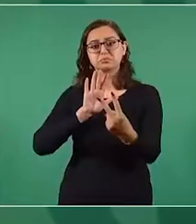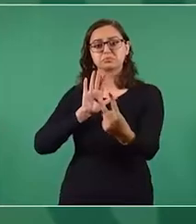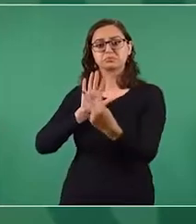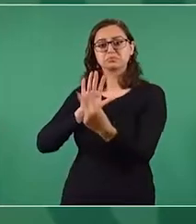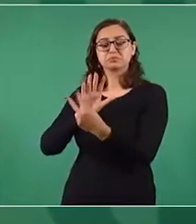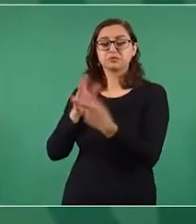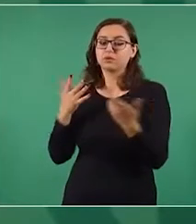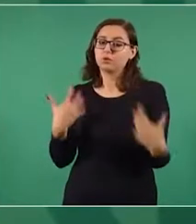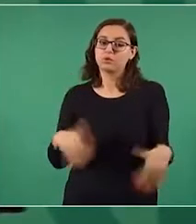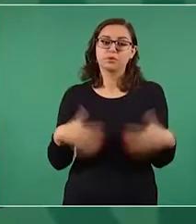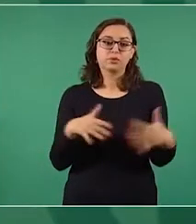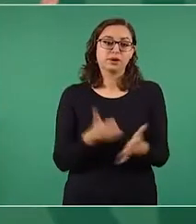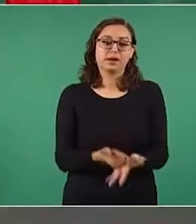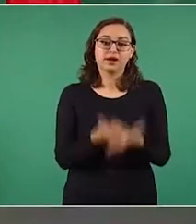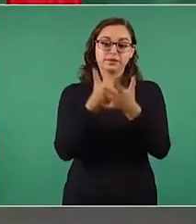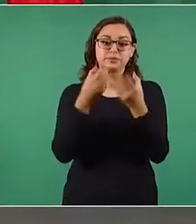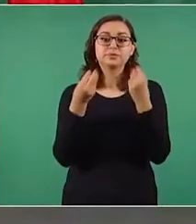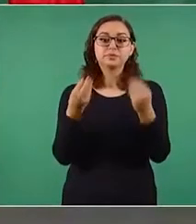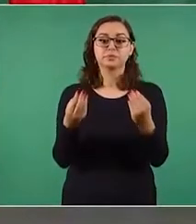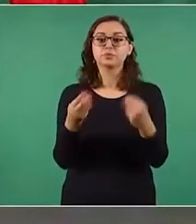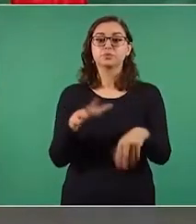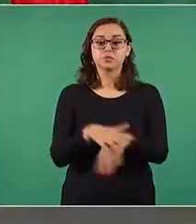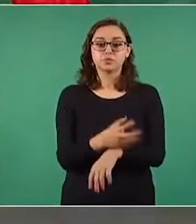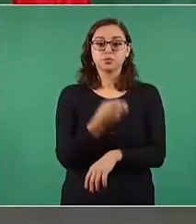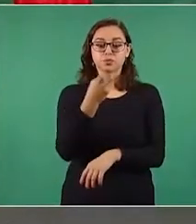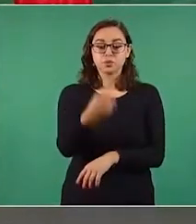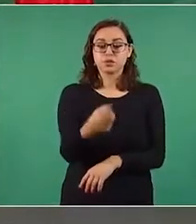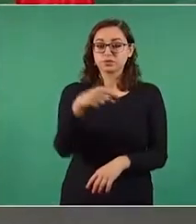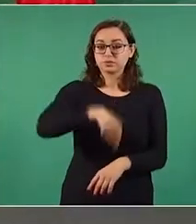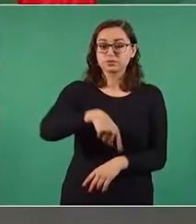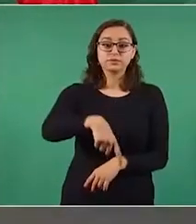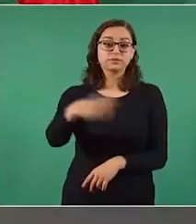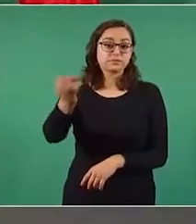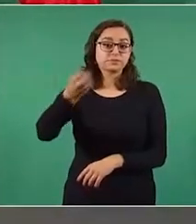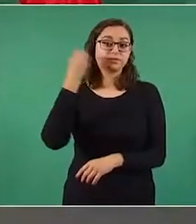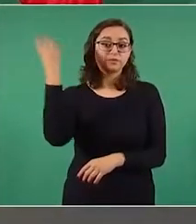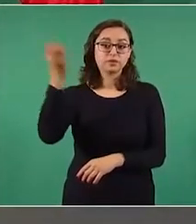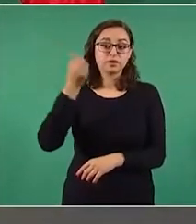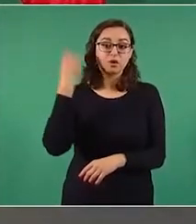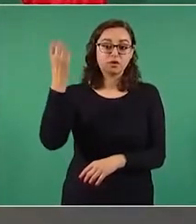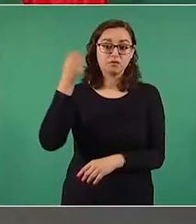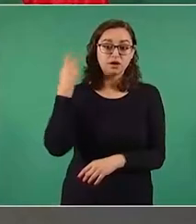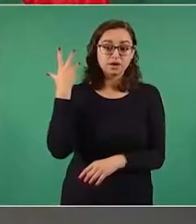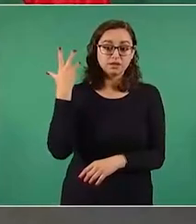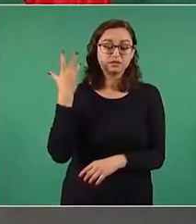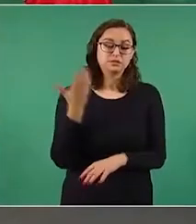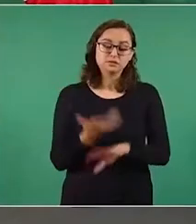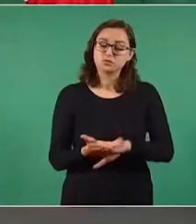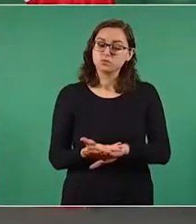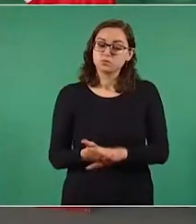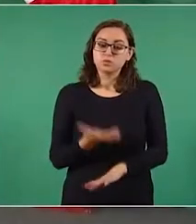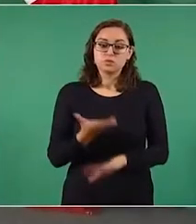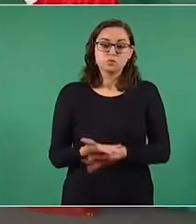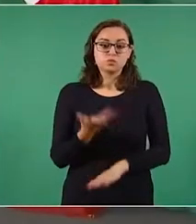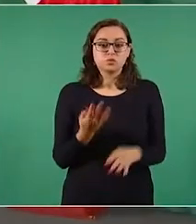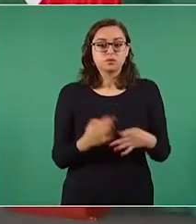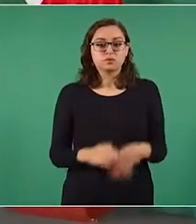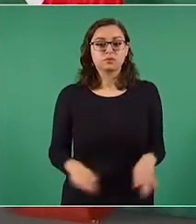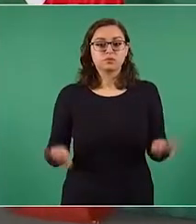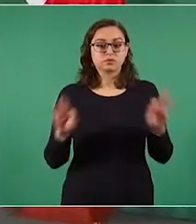Por eso las conferencias son importantísimas,